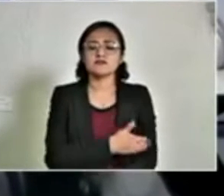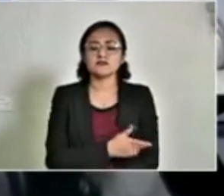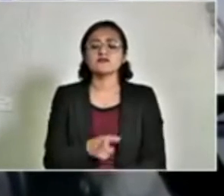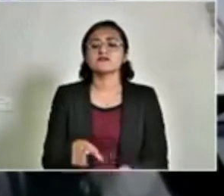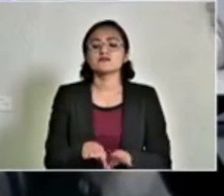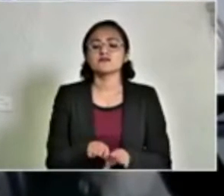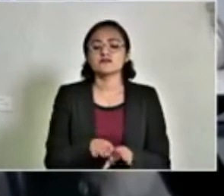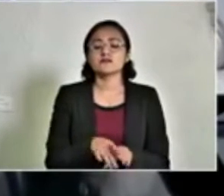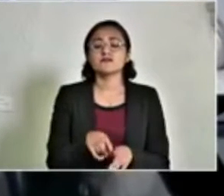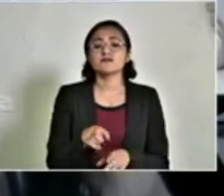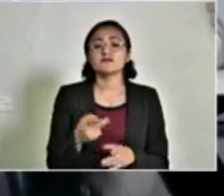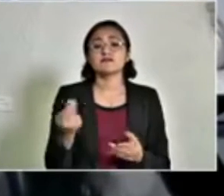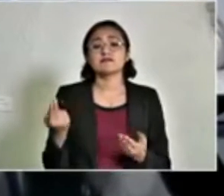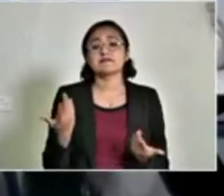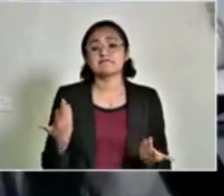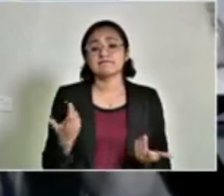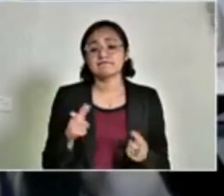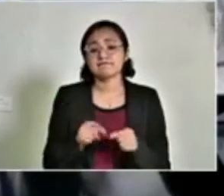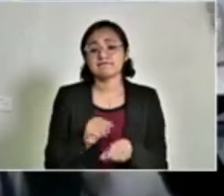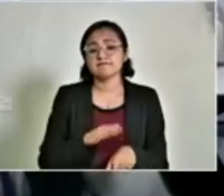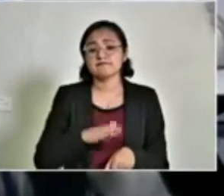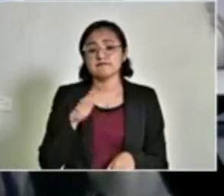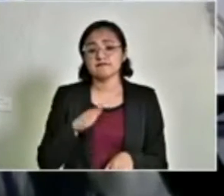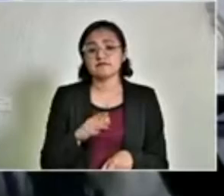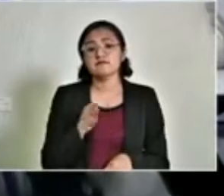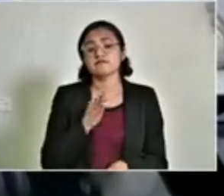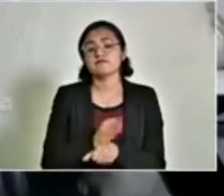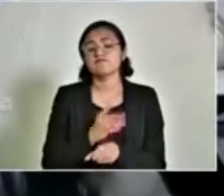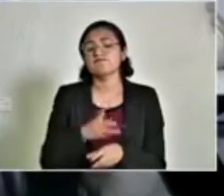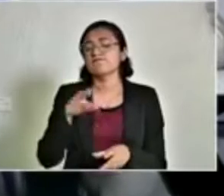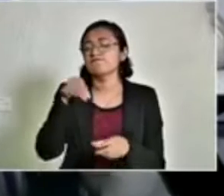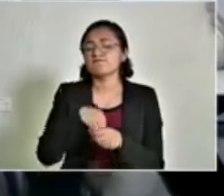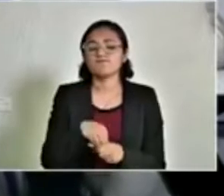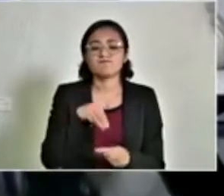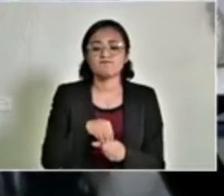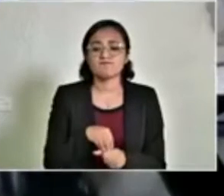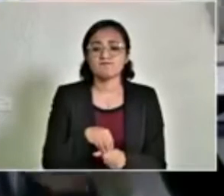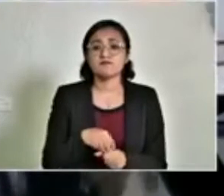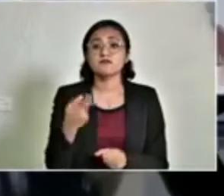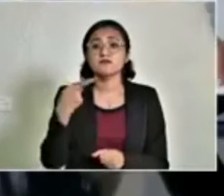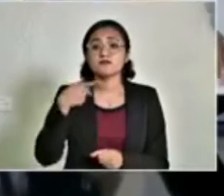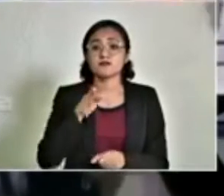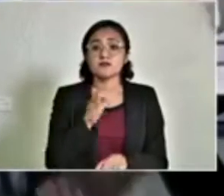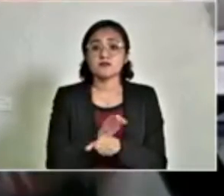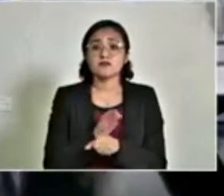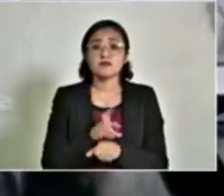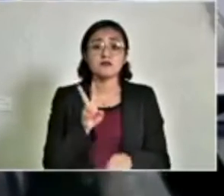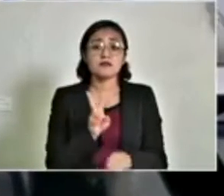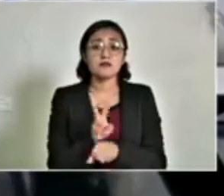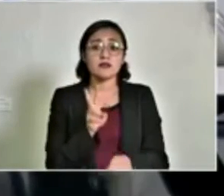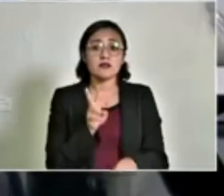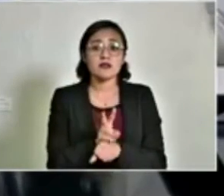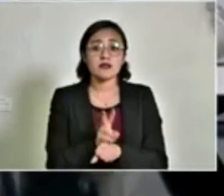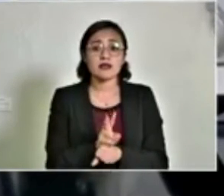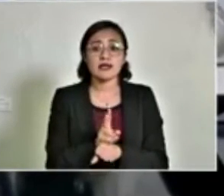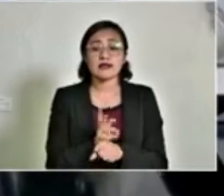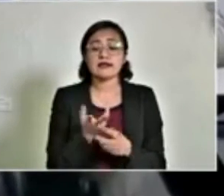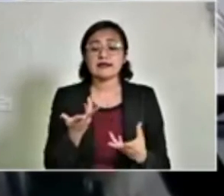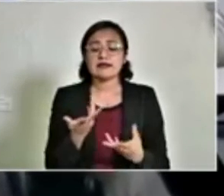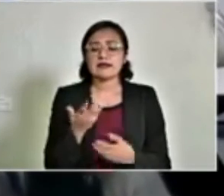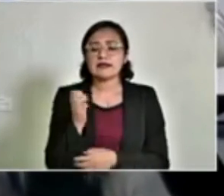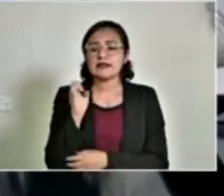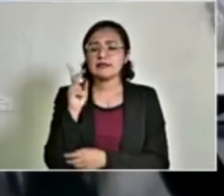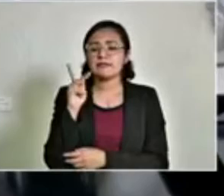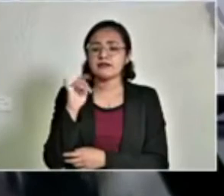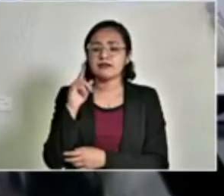urgencióloga, no doy más datos por confidencialidad, pero ya vigilancia epidemiológica, lo